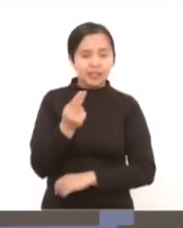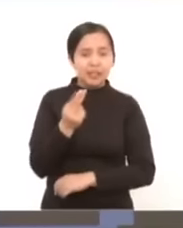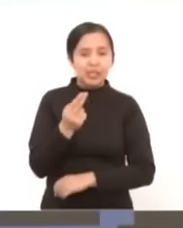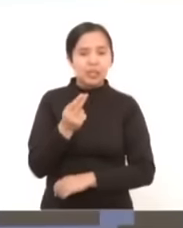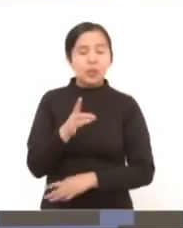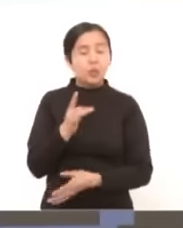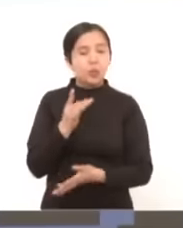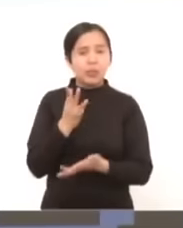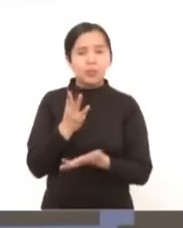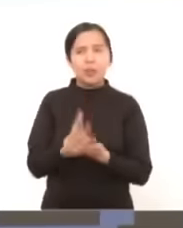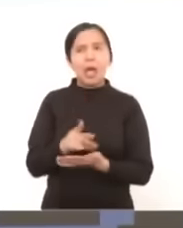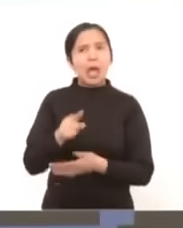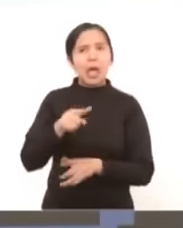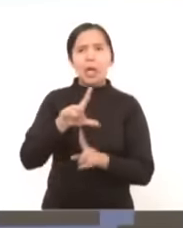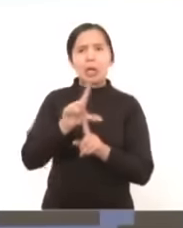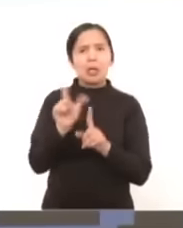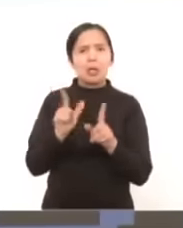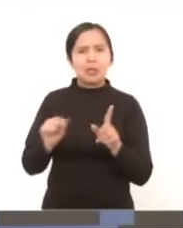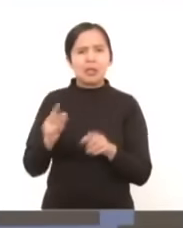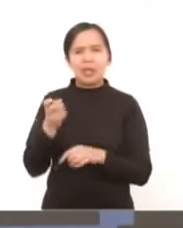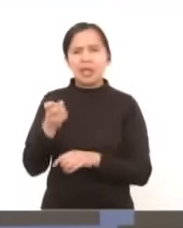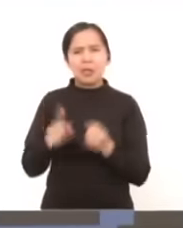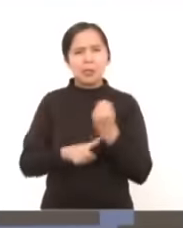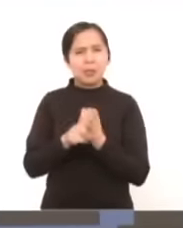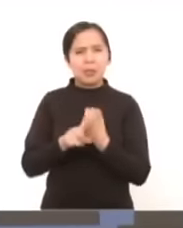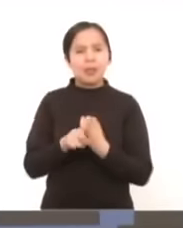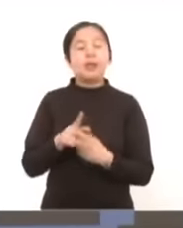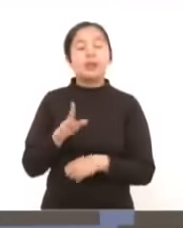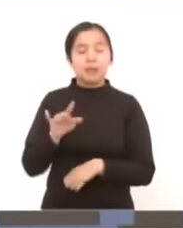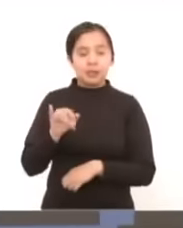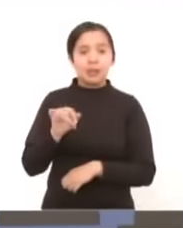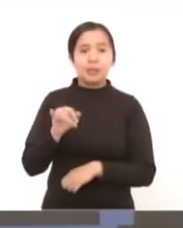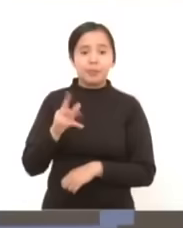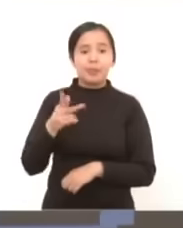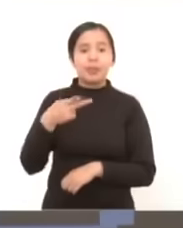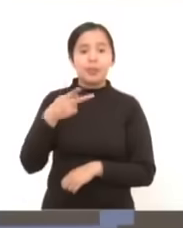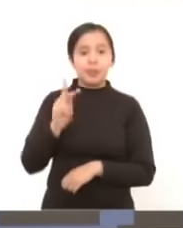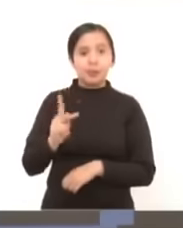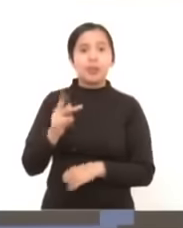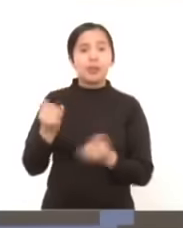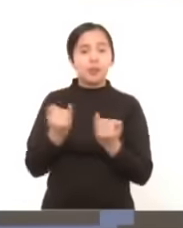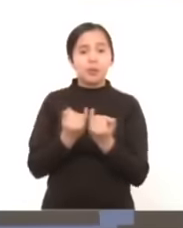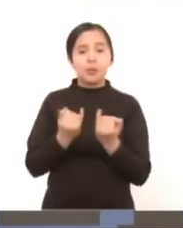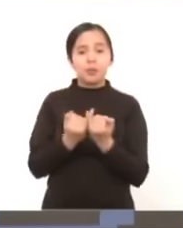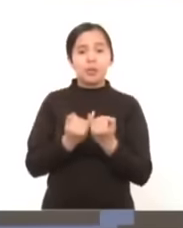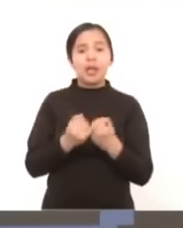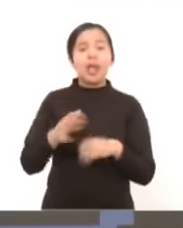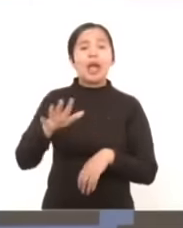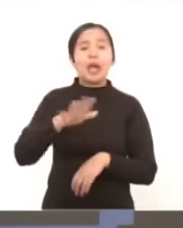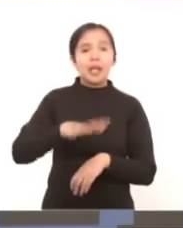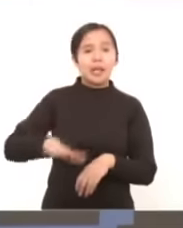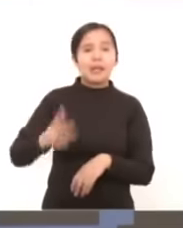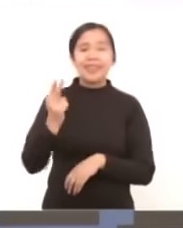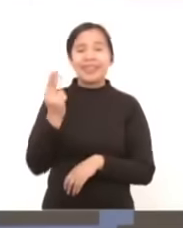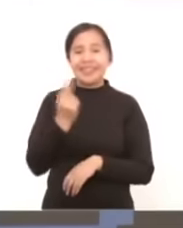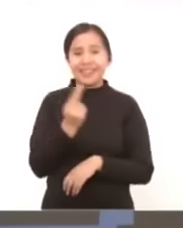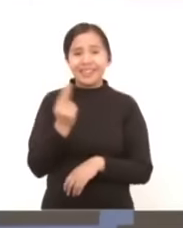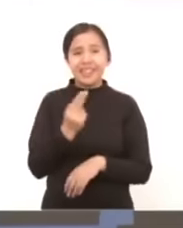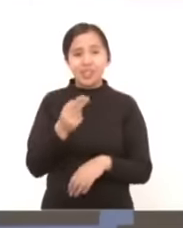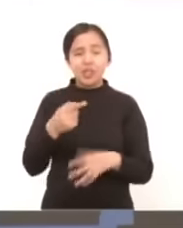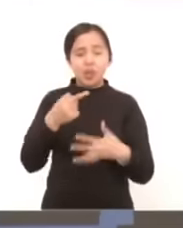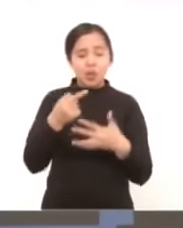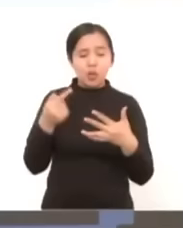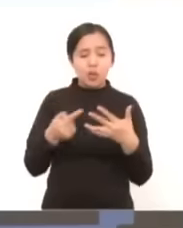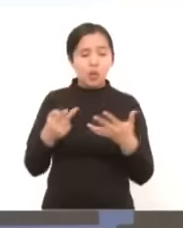es una cuestión de nacionalismo que también lo es y con mucho orgullo sino que también es una cuestión de viabilidad del